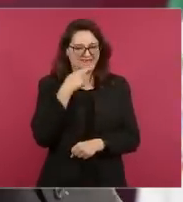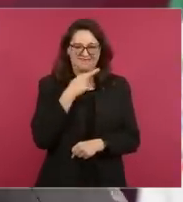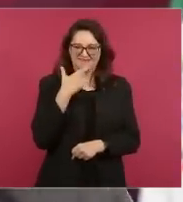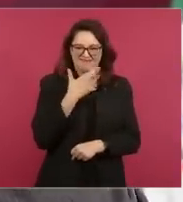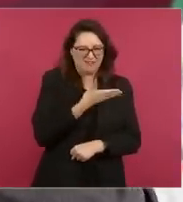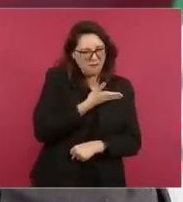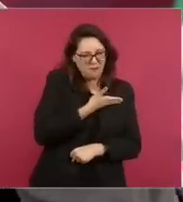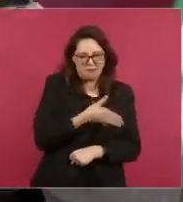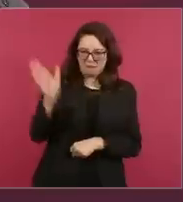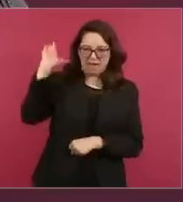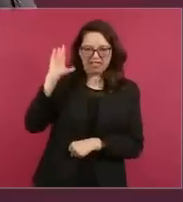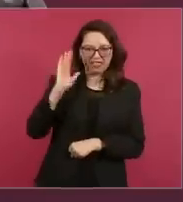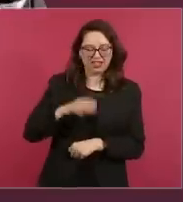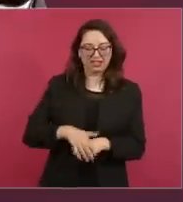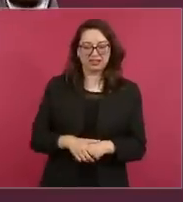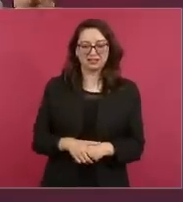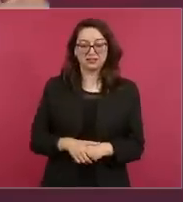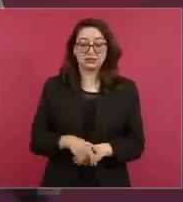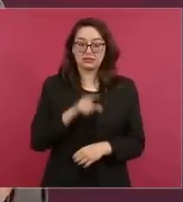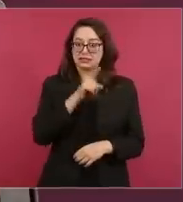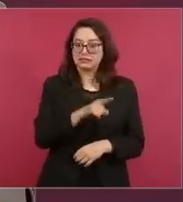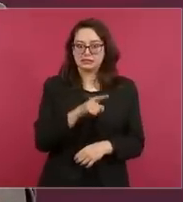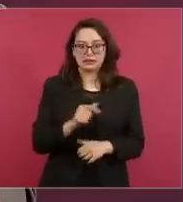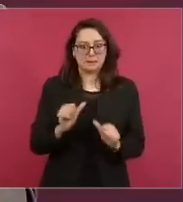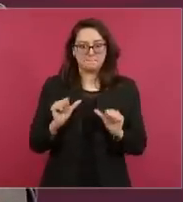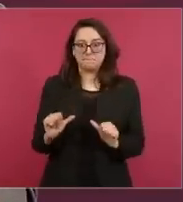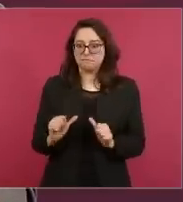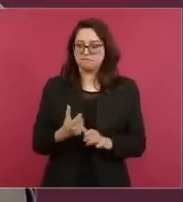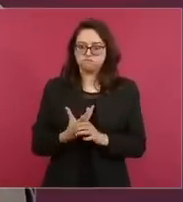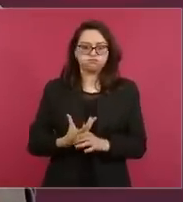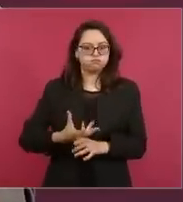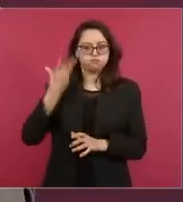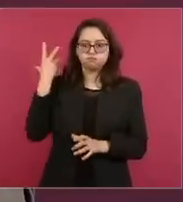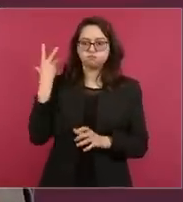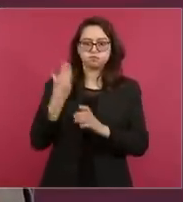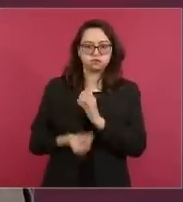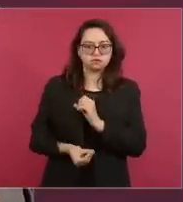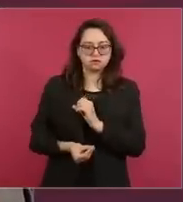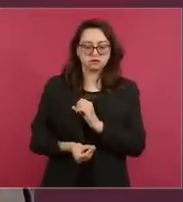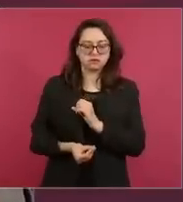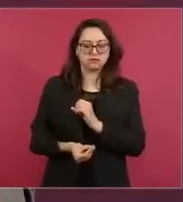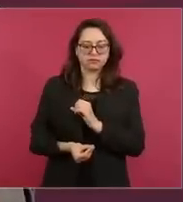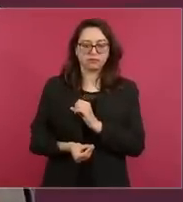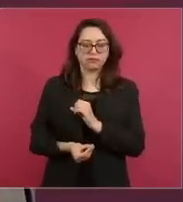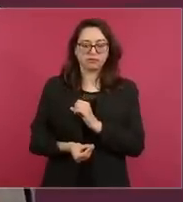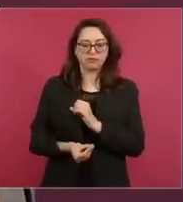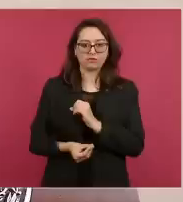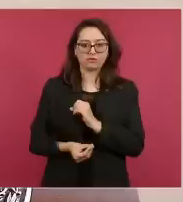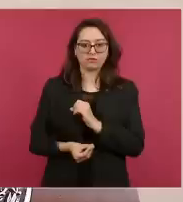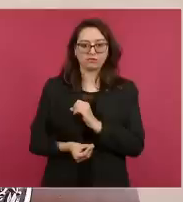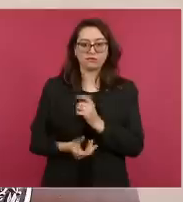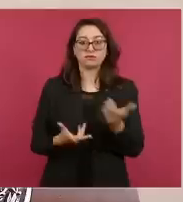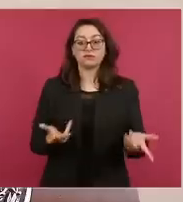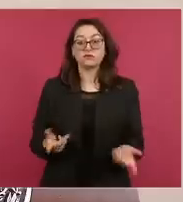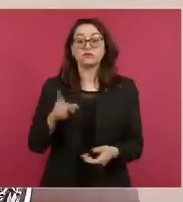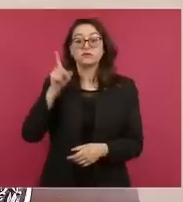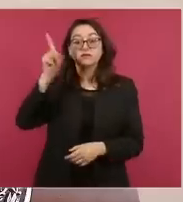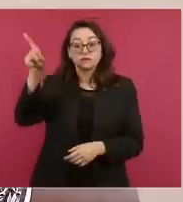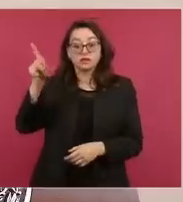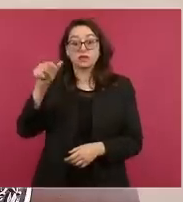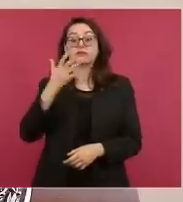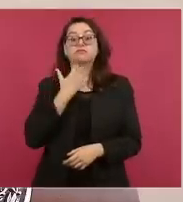le están otorgando amparo.